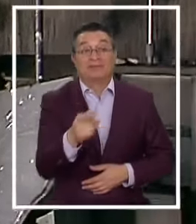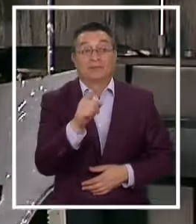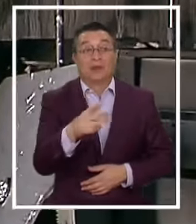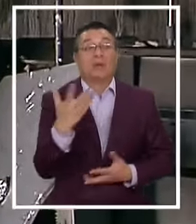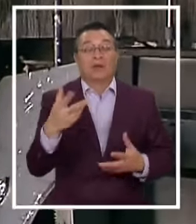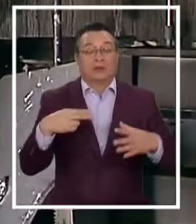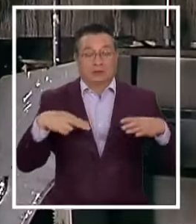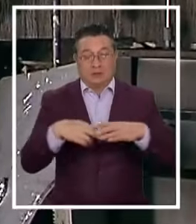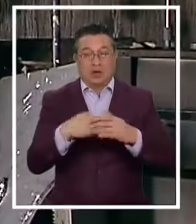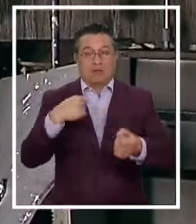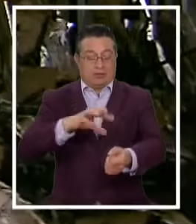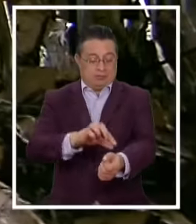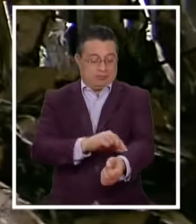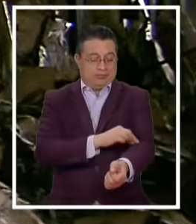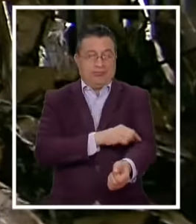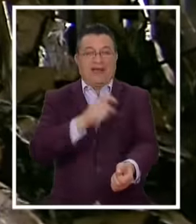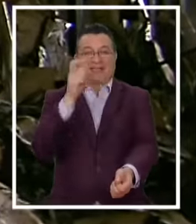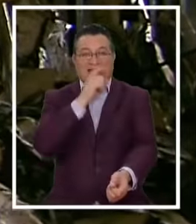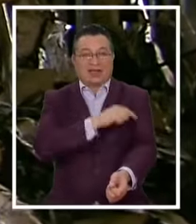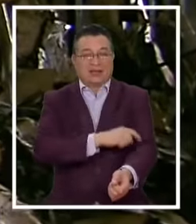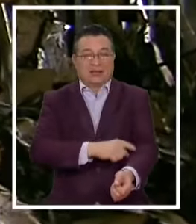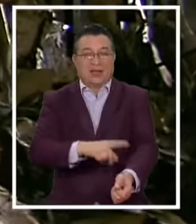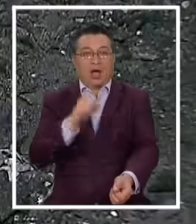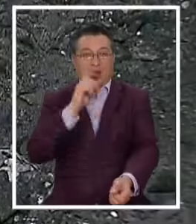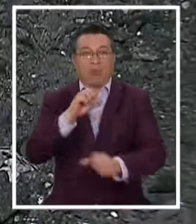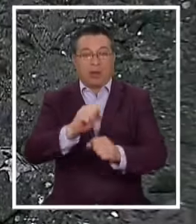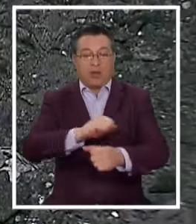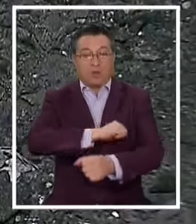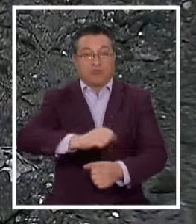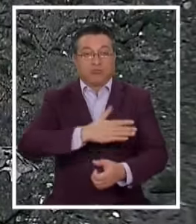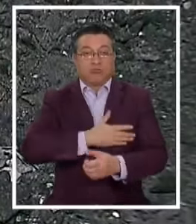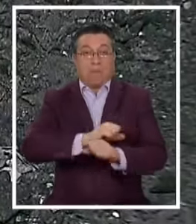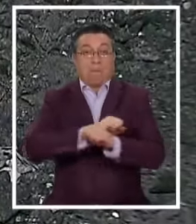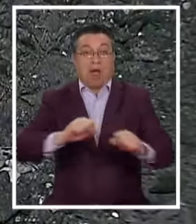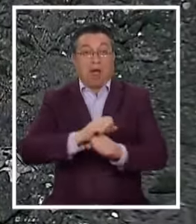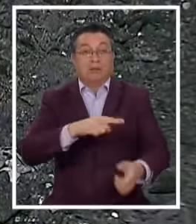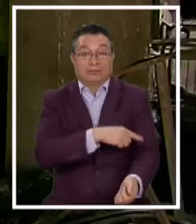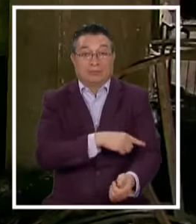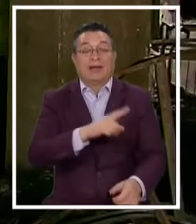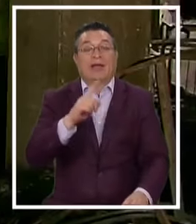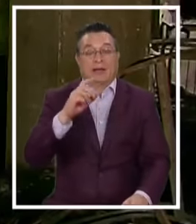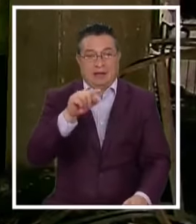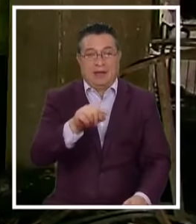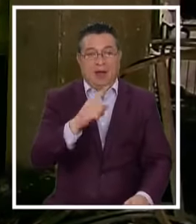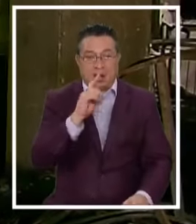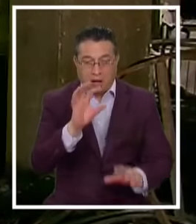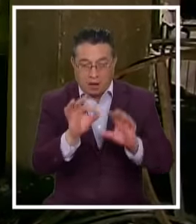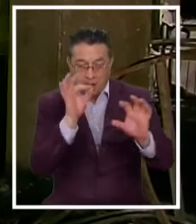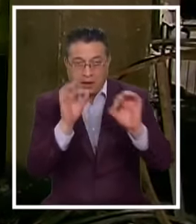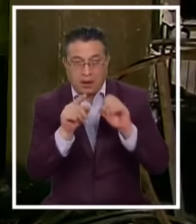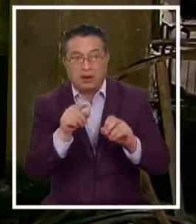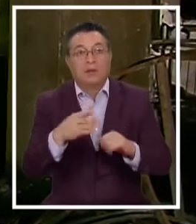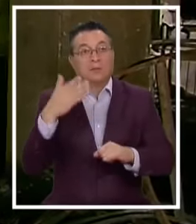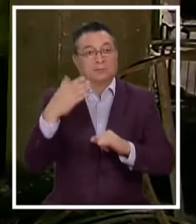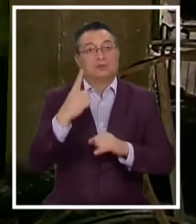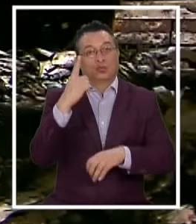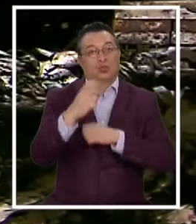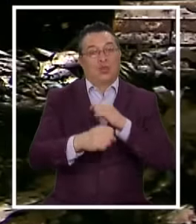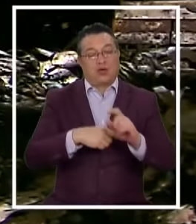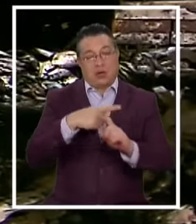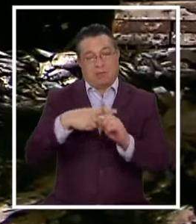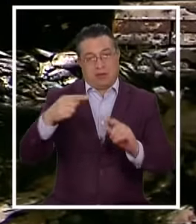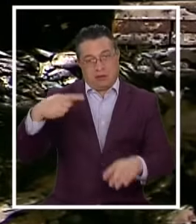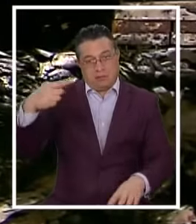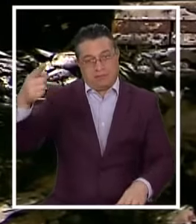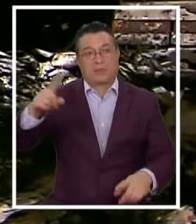Para examinar Los vasos sanguíneos Que permite detectar Infartos Y aneurismas En este hospital Se dieron un plazo De un año y medio